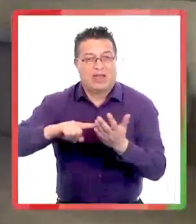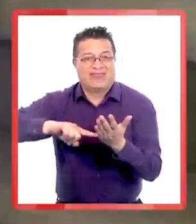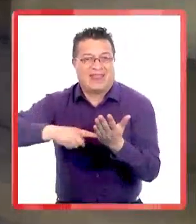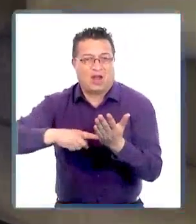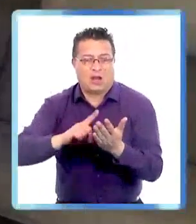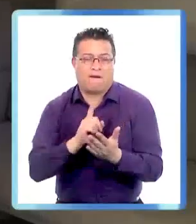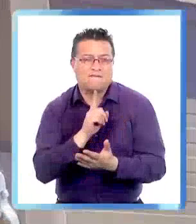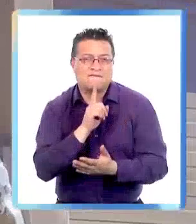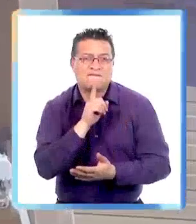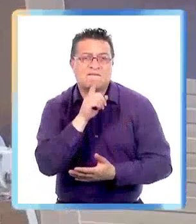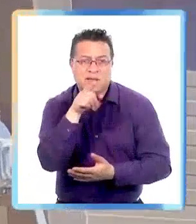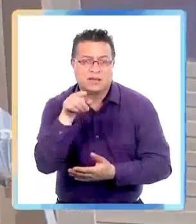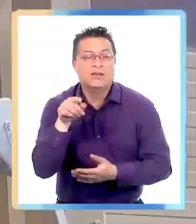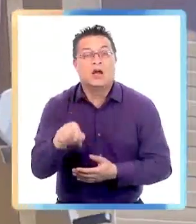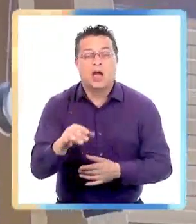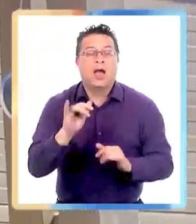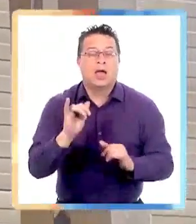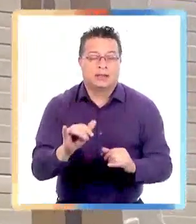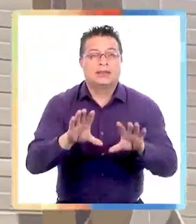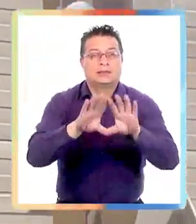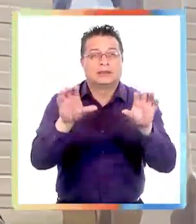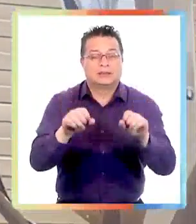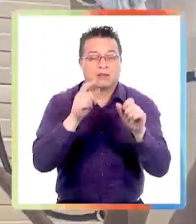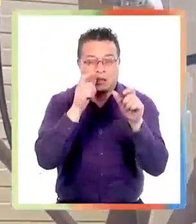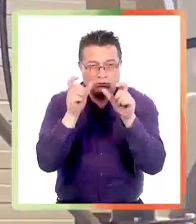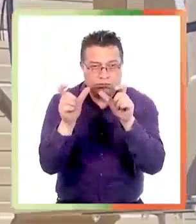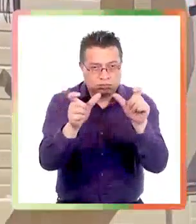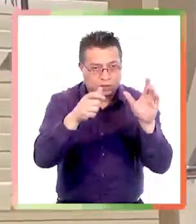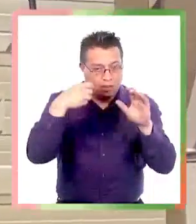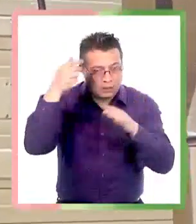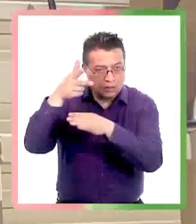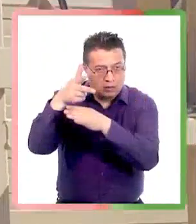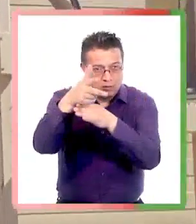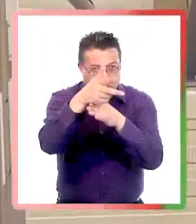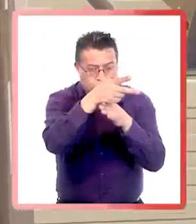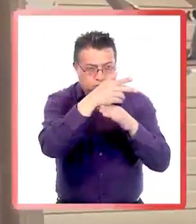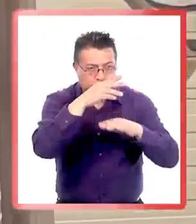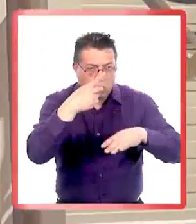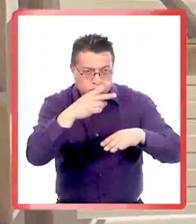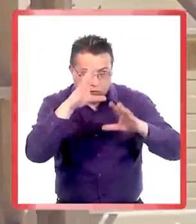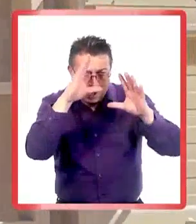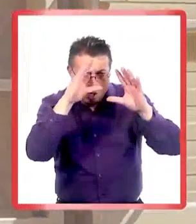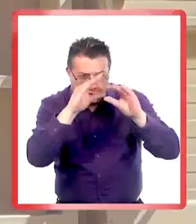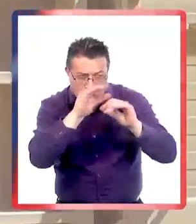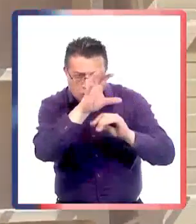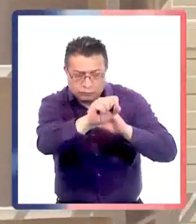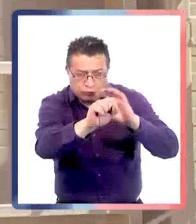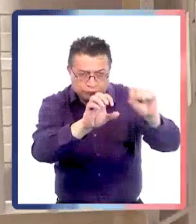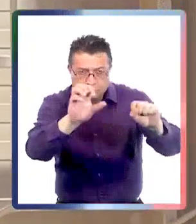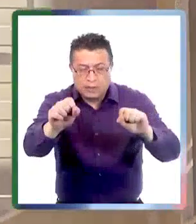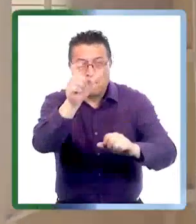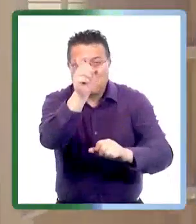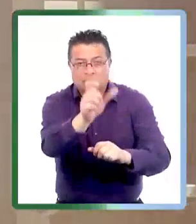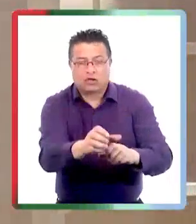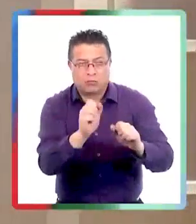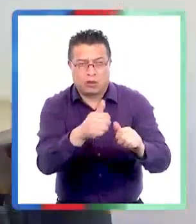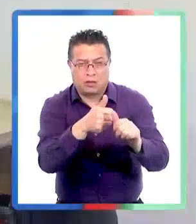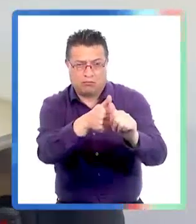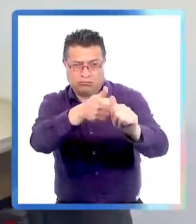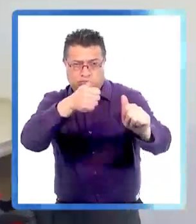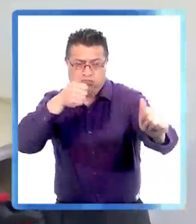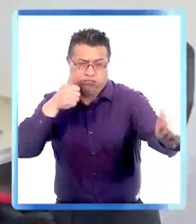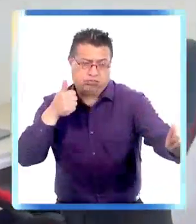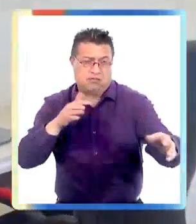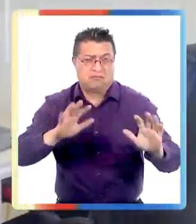de mando con equipos de tecnología de punta, con un sistema de monitoreo de cámaras con zoom térmico, que permite